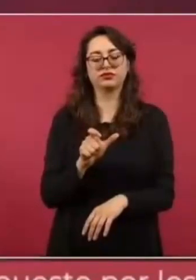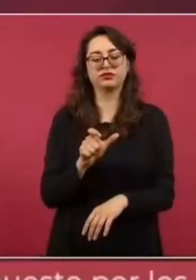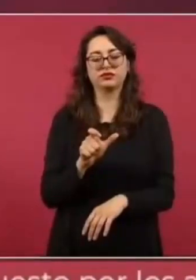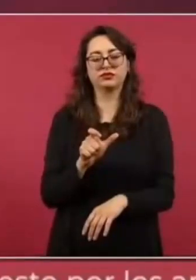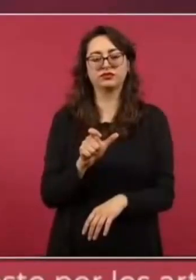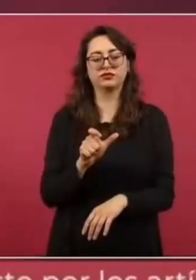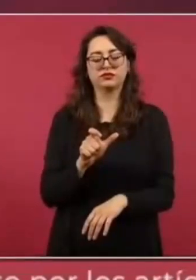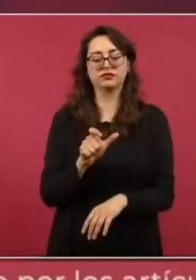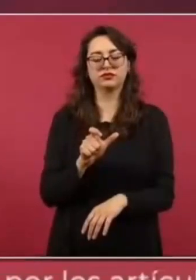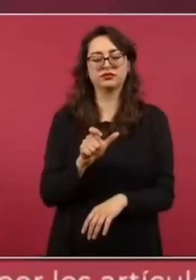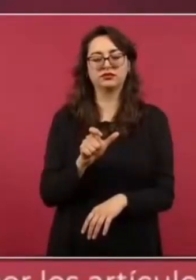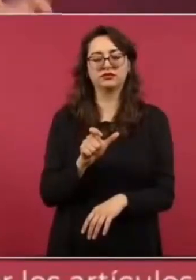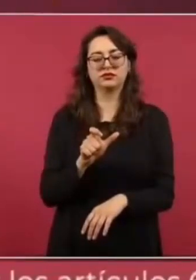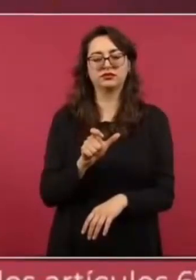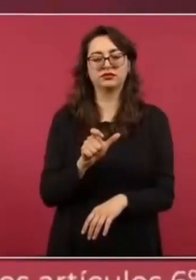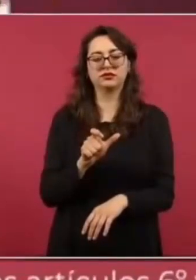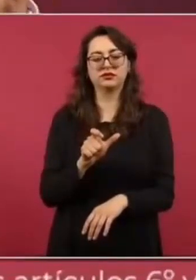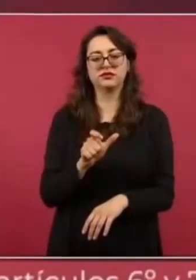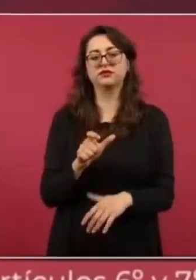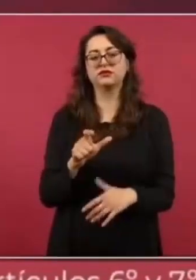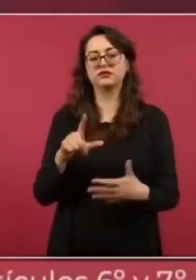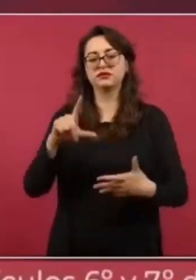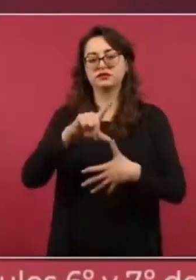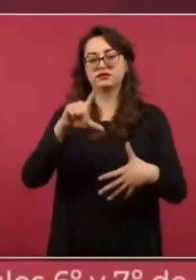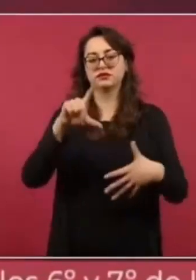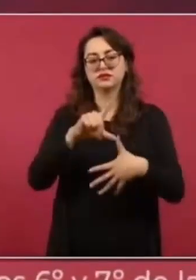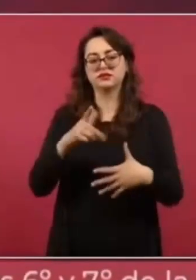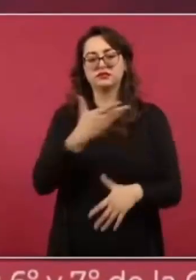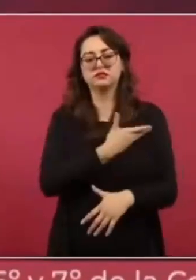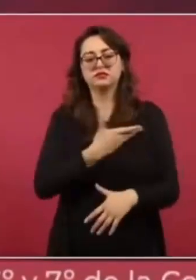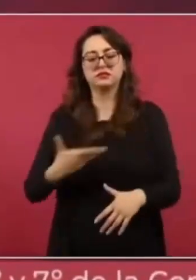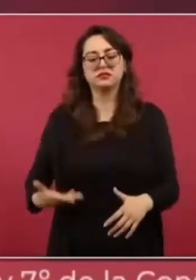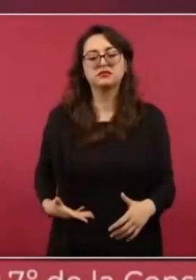presidentes de América Latina